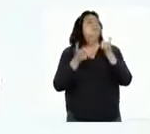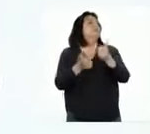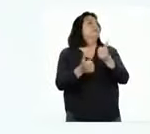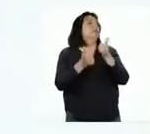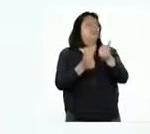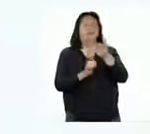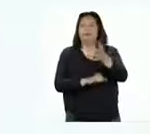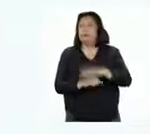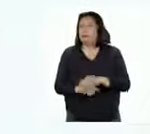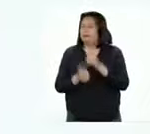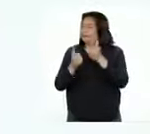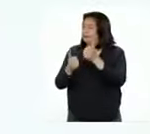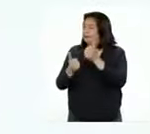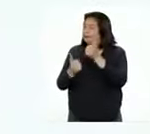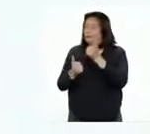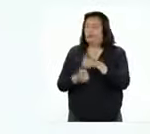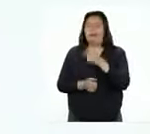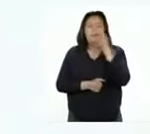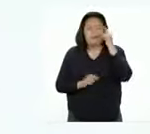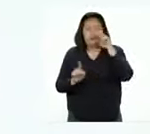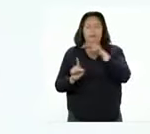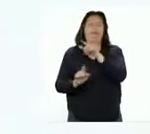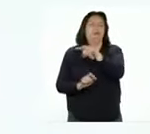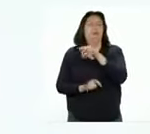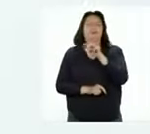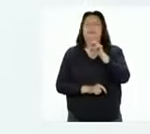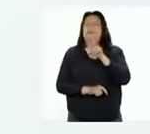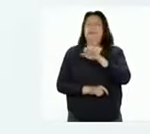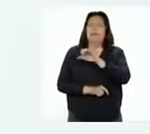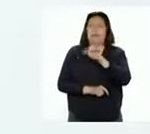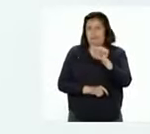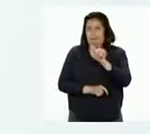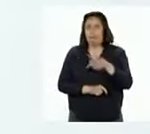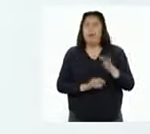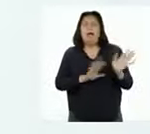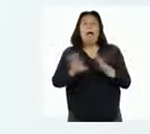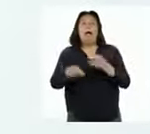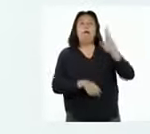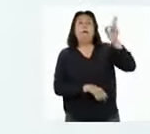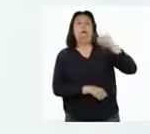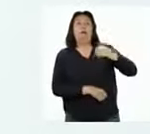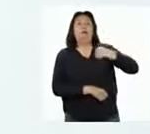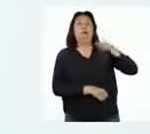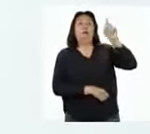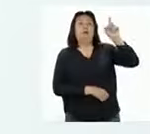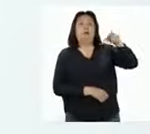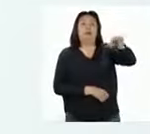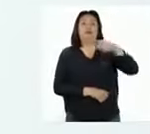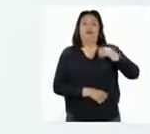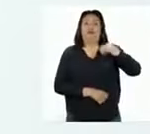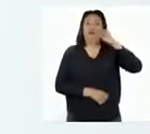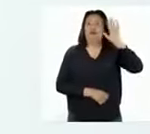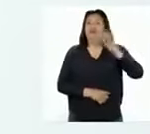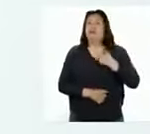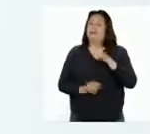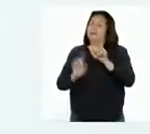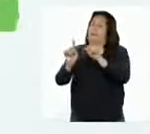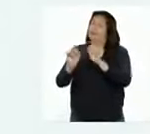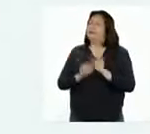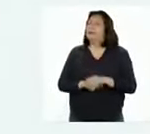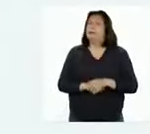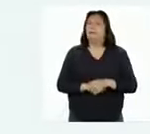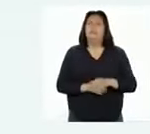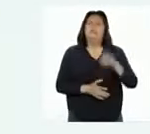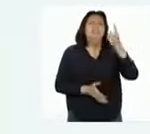Excelente, muy buena apreciación, Mireia. Profesora, yo también tengo una pregunta para el juego. La pregunta sería,